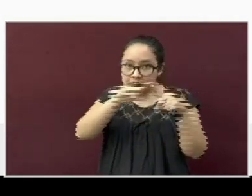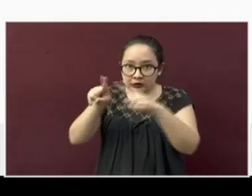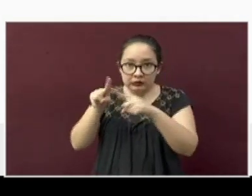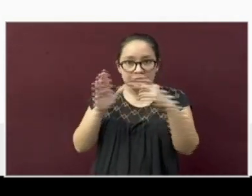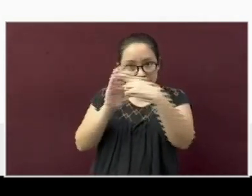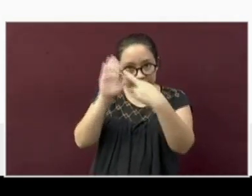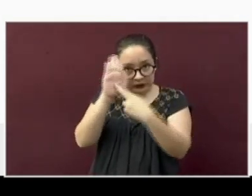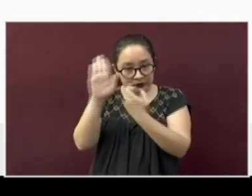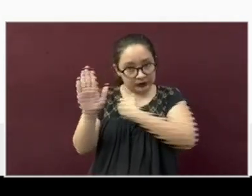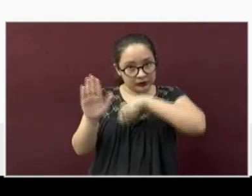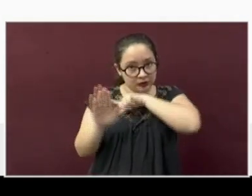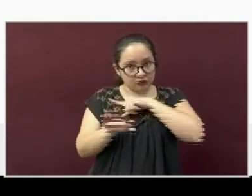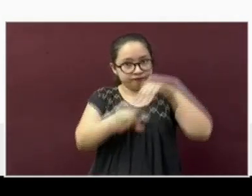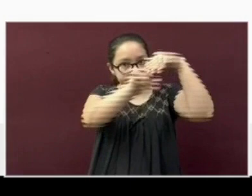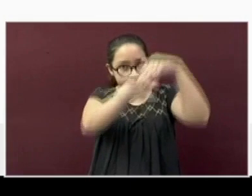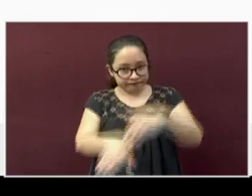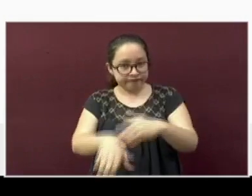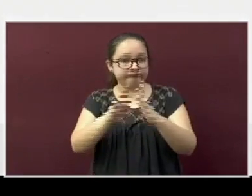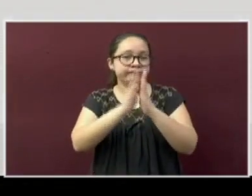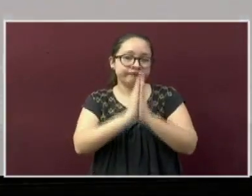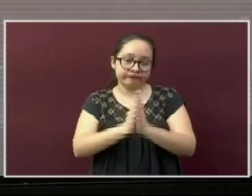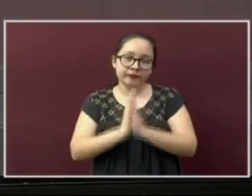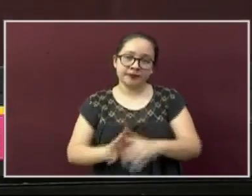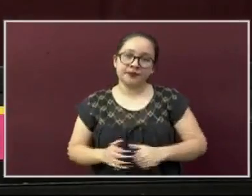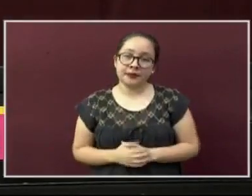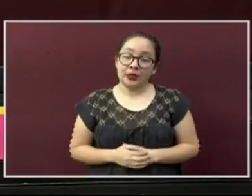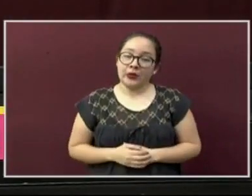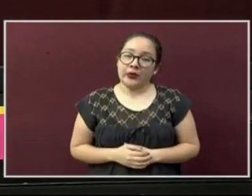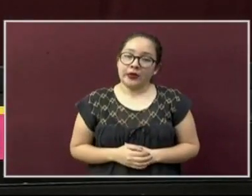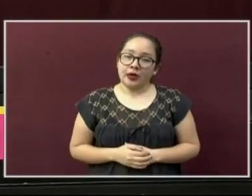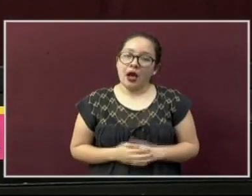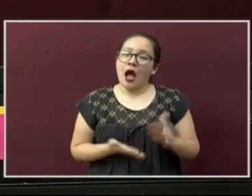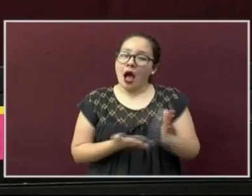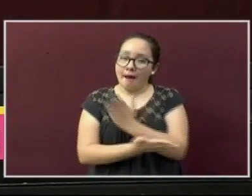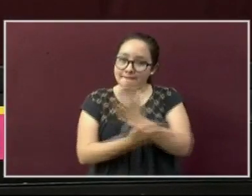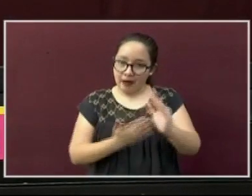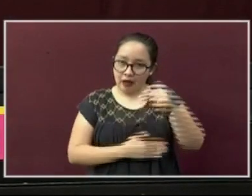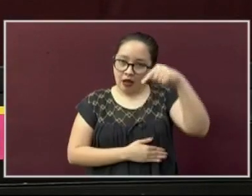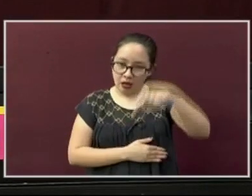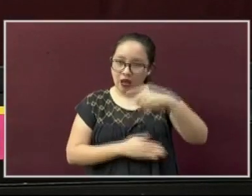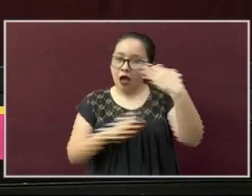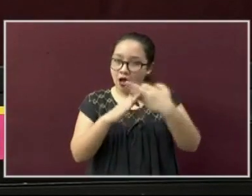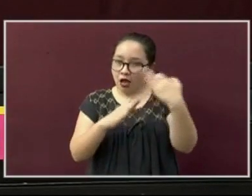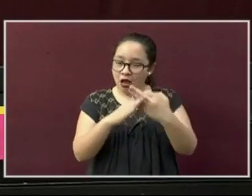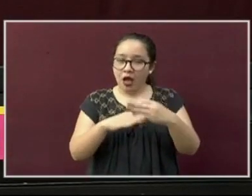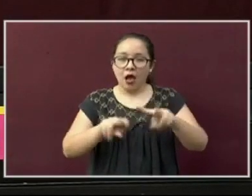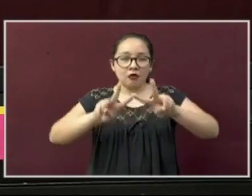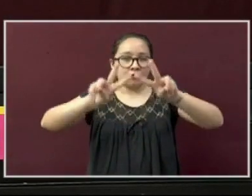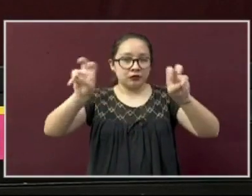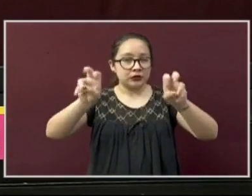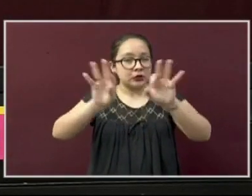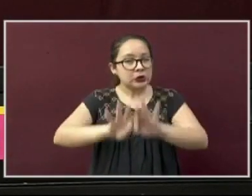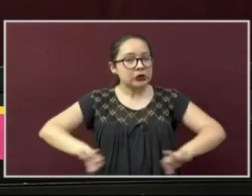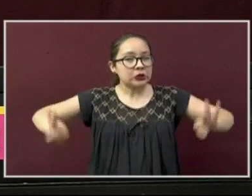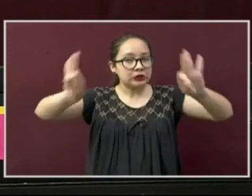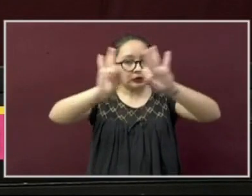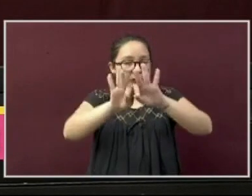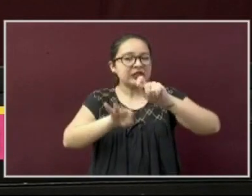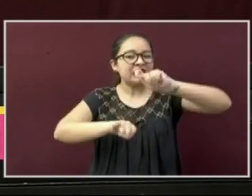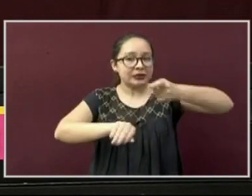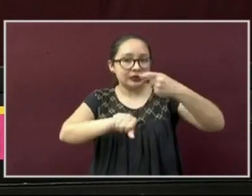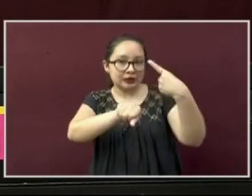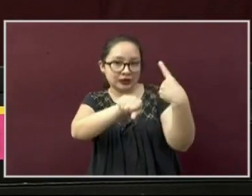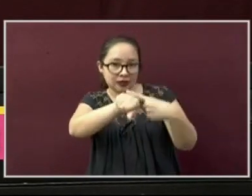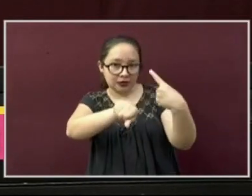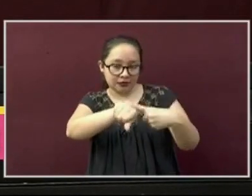medidas preventivas de COVID-19. Además, hablaremos de algo muy importante respecto a la diabetes